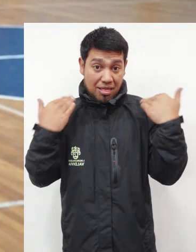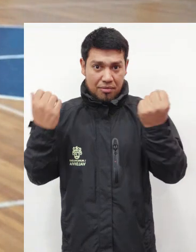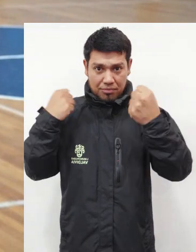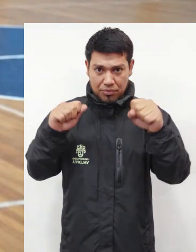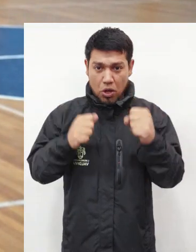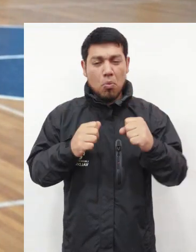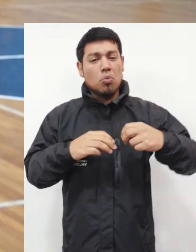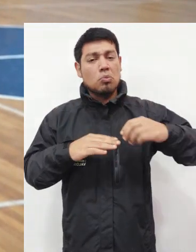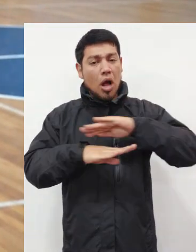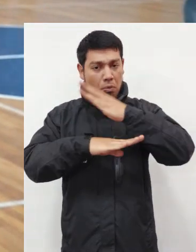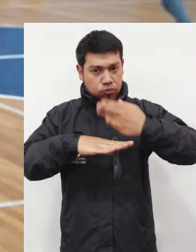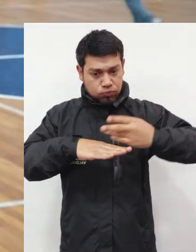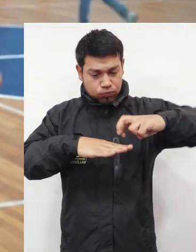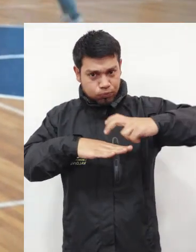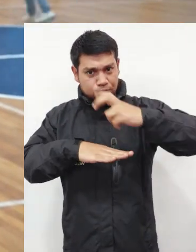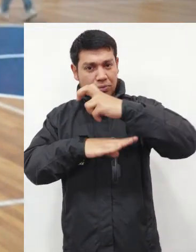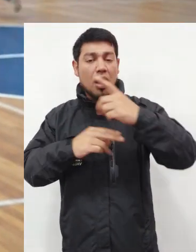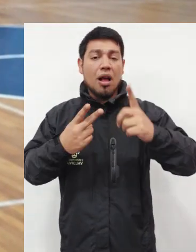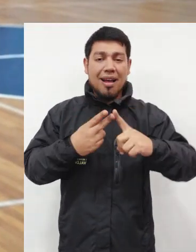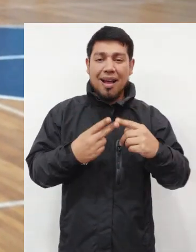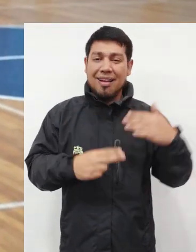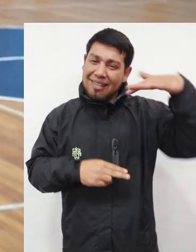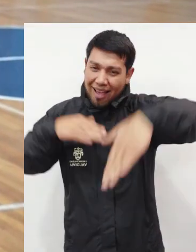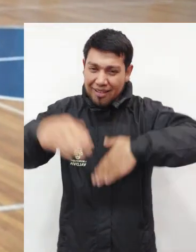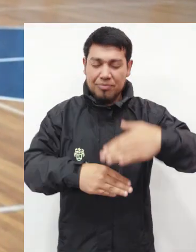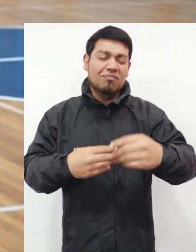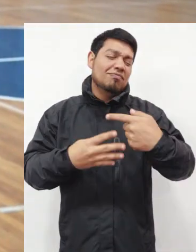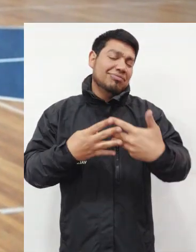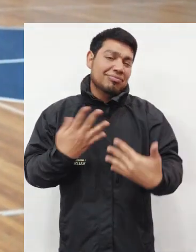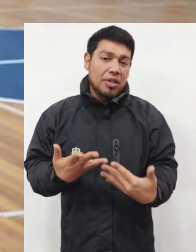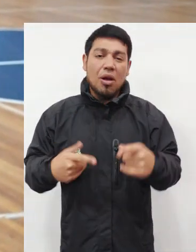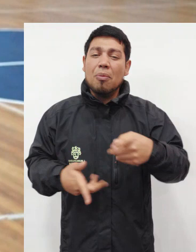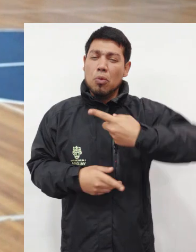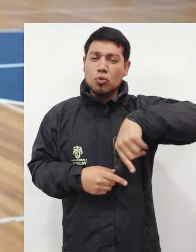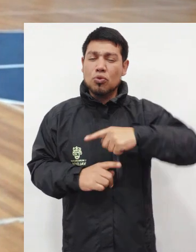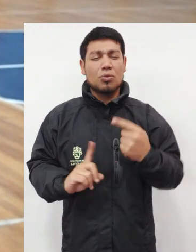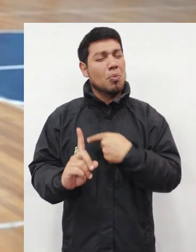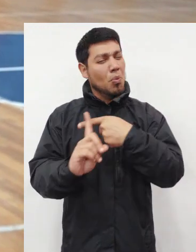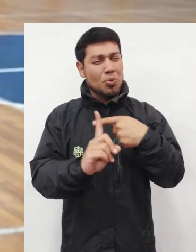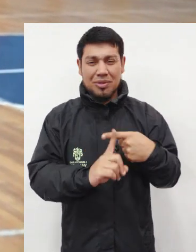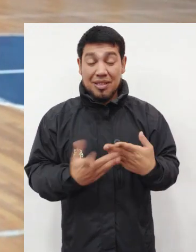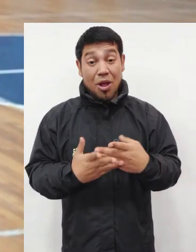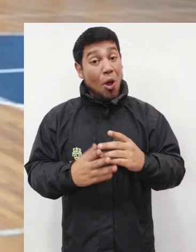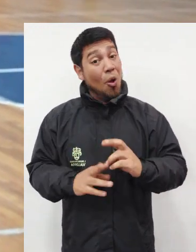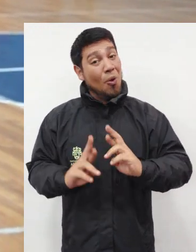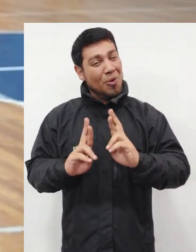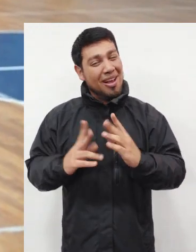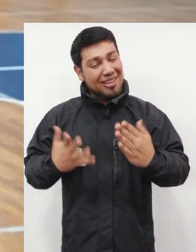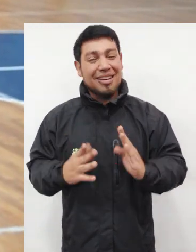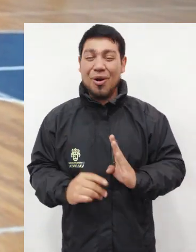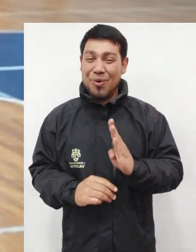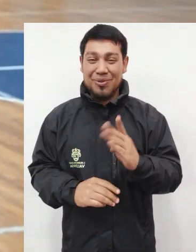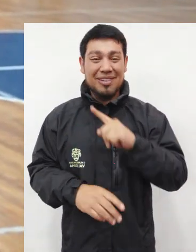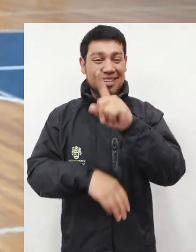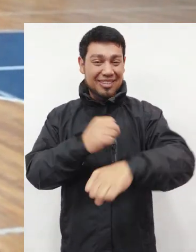deportes como natación, ha participado también de un trekking inclusivo, así que no, es altamente positivo la evaluación que